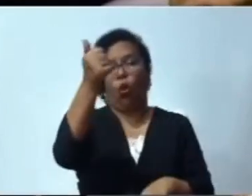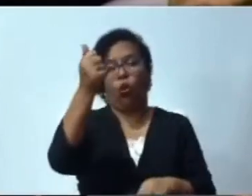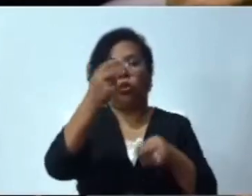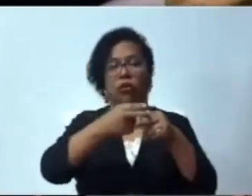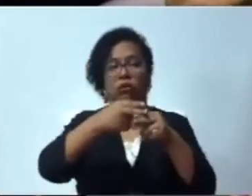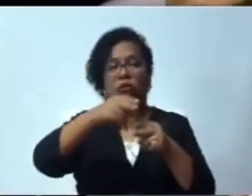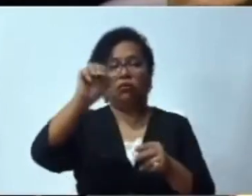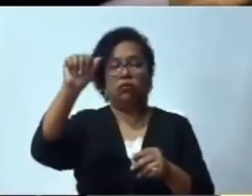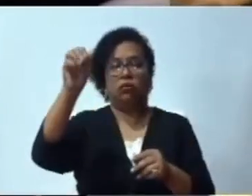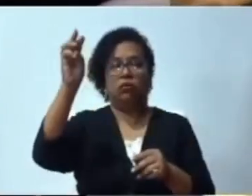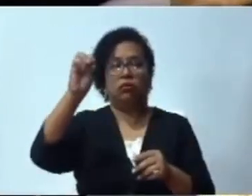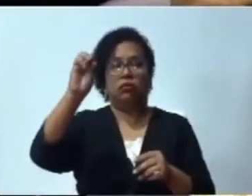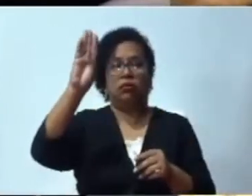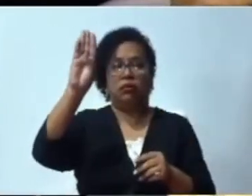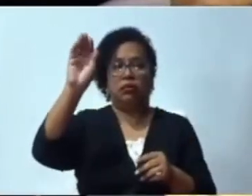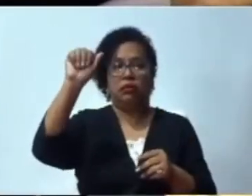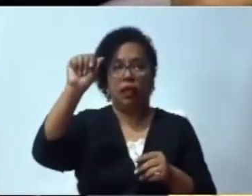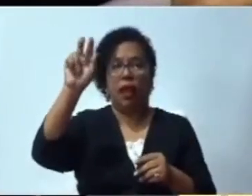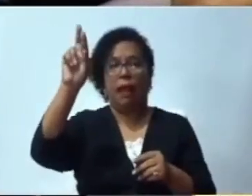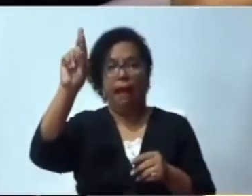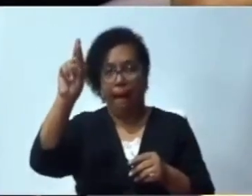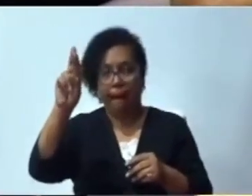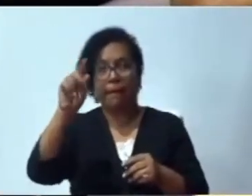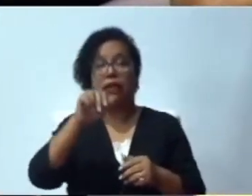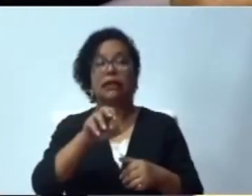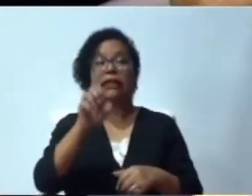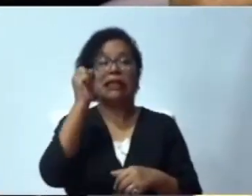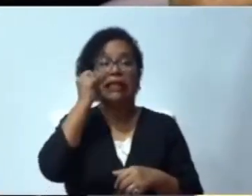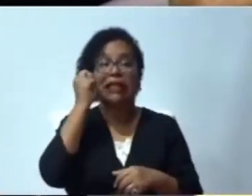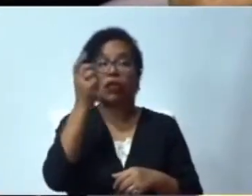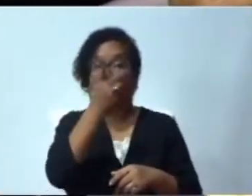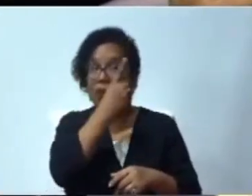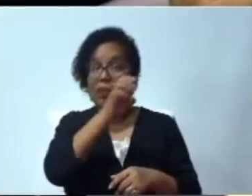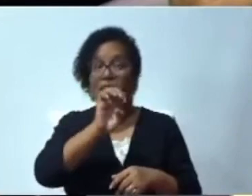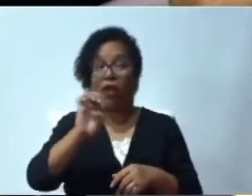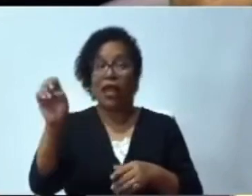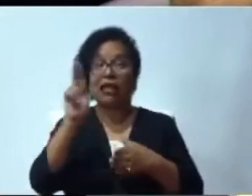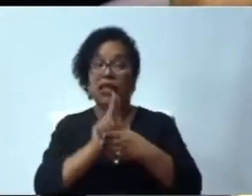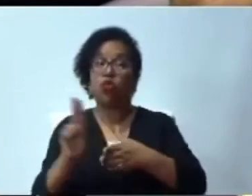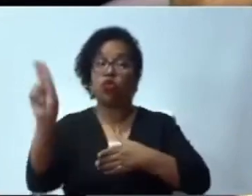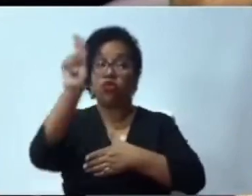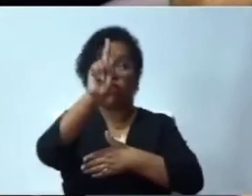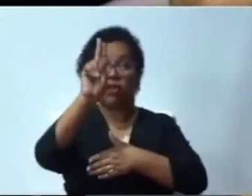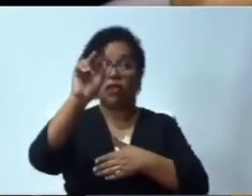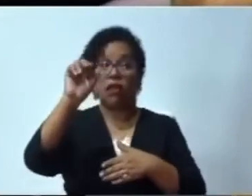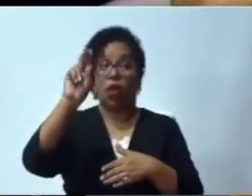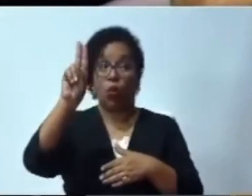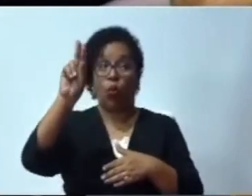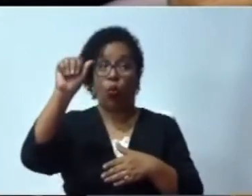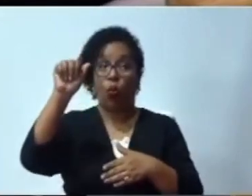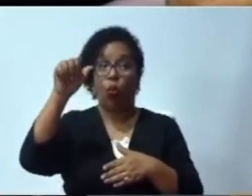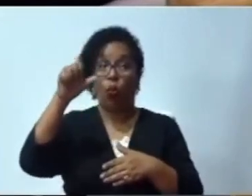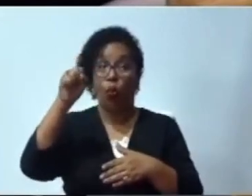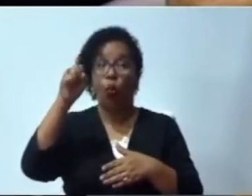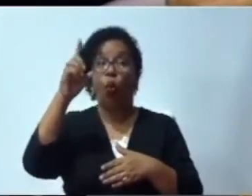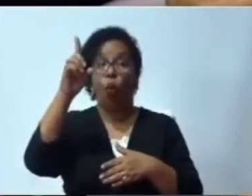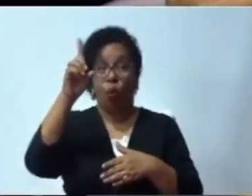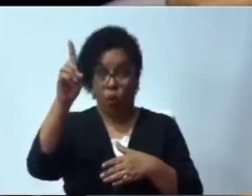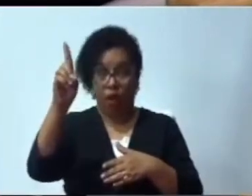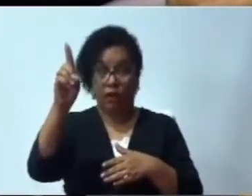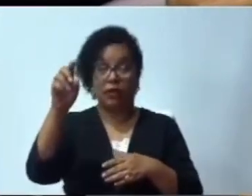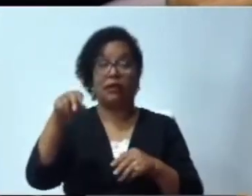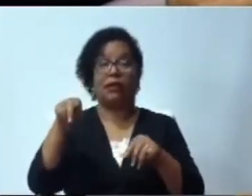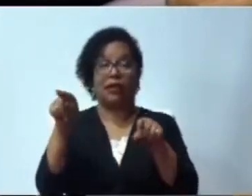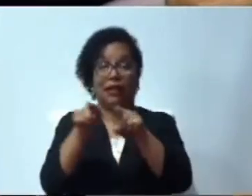no ha cumplido con la conducción de las UAS en Santo Domingo Oeste, no ha cumplido con la operación del Metro por la 27 de febrero,